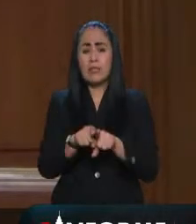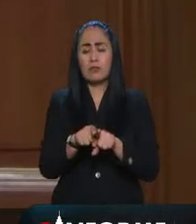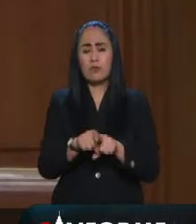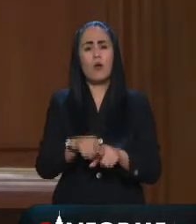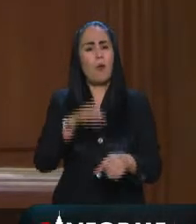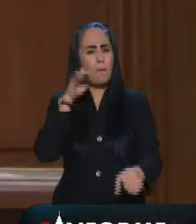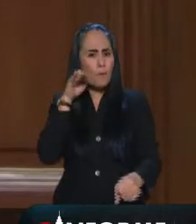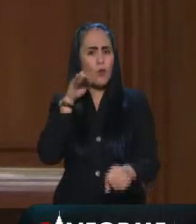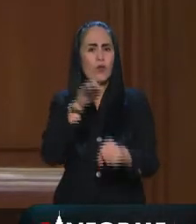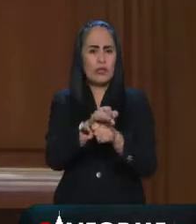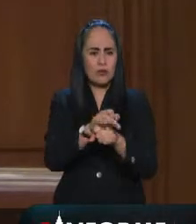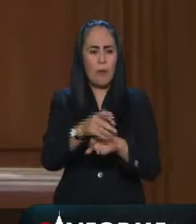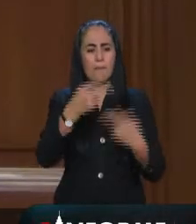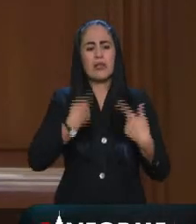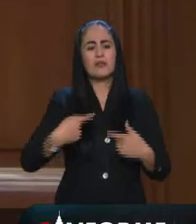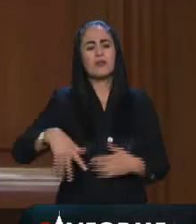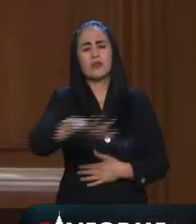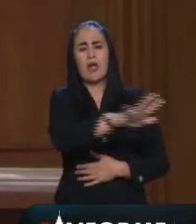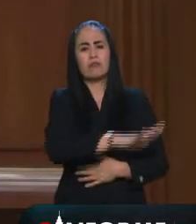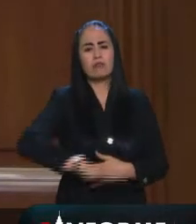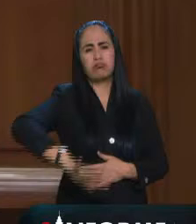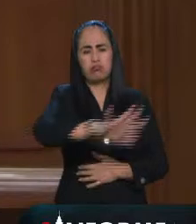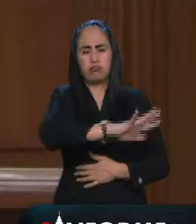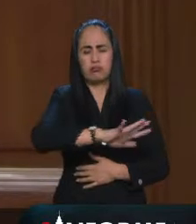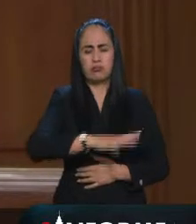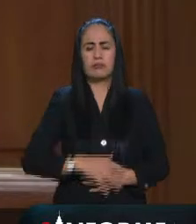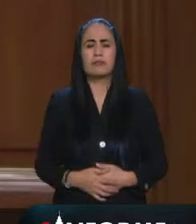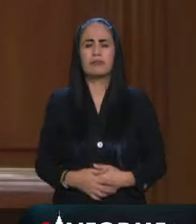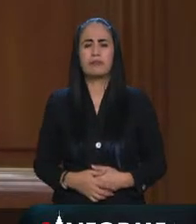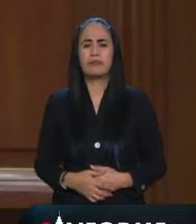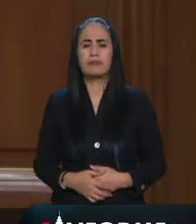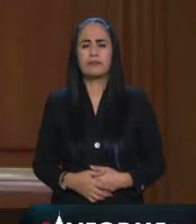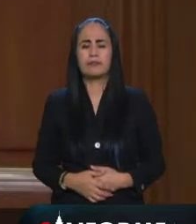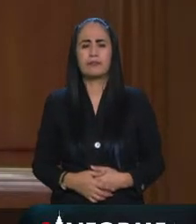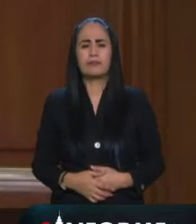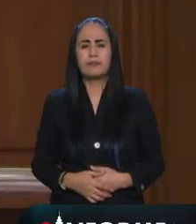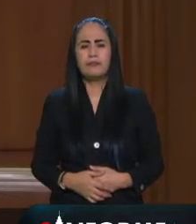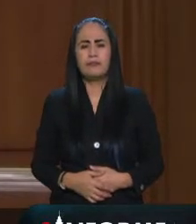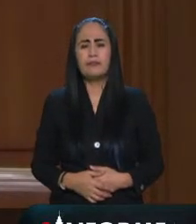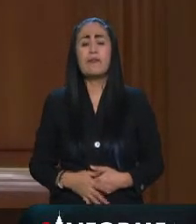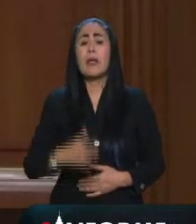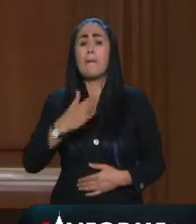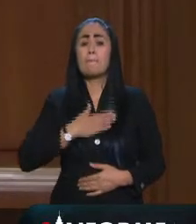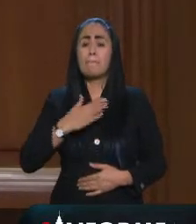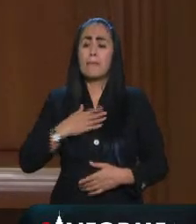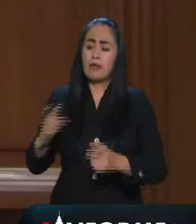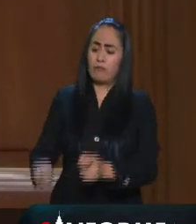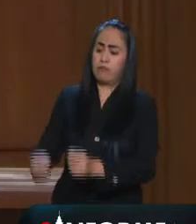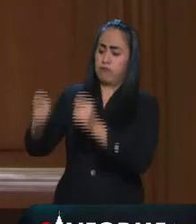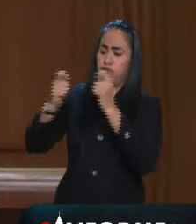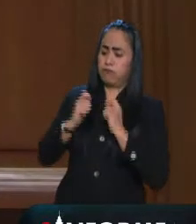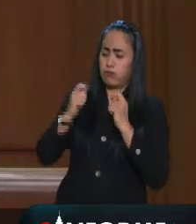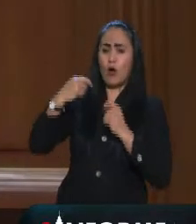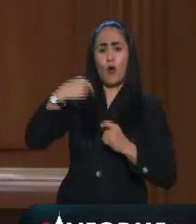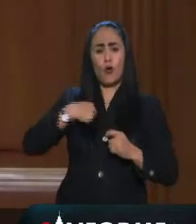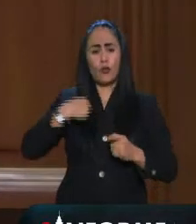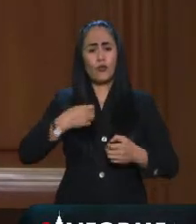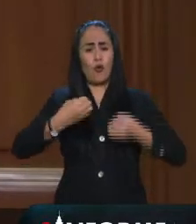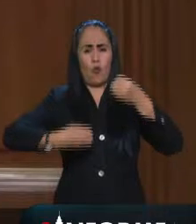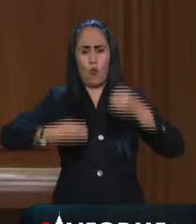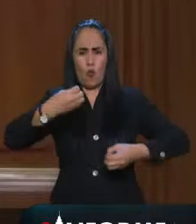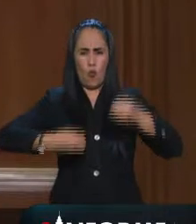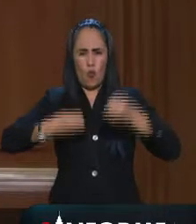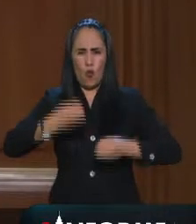judicial a la ciudadanía. Consecuentemente, el desempeño de mi encargo como ministra de la Suprema Corte de